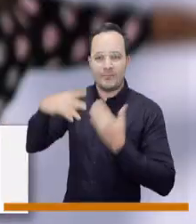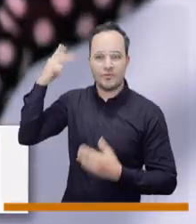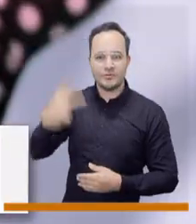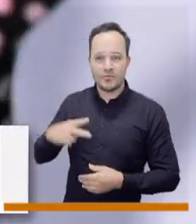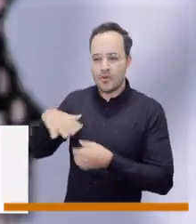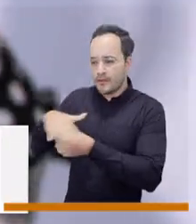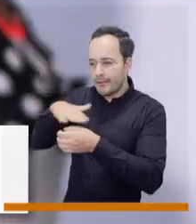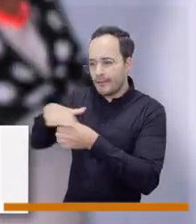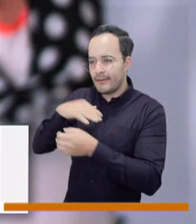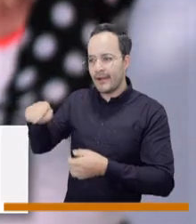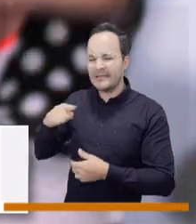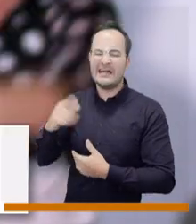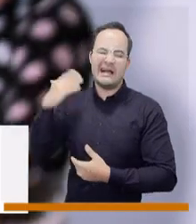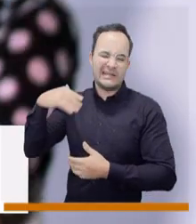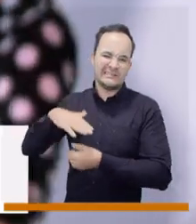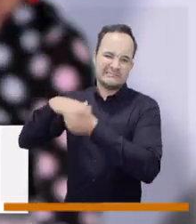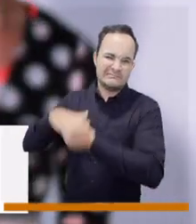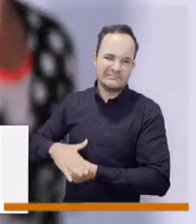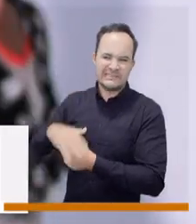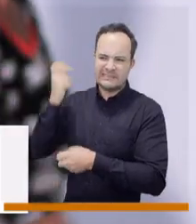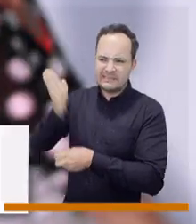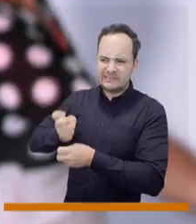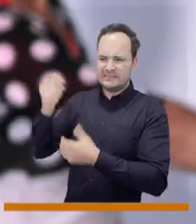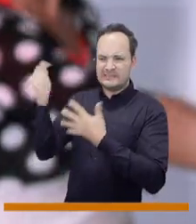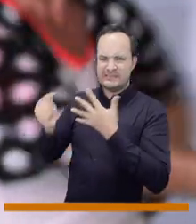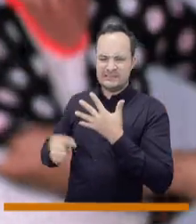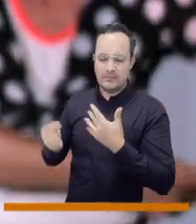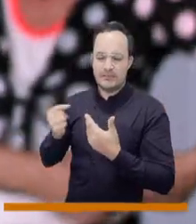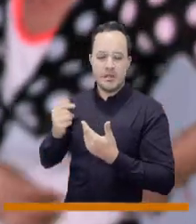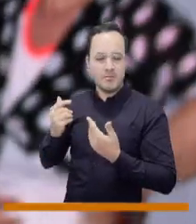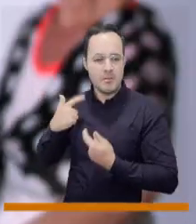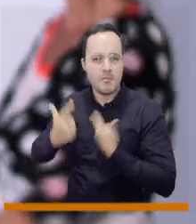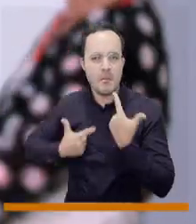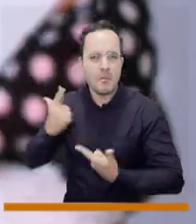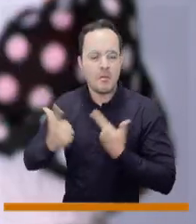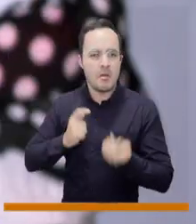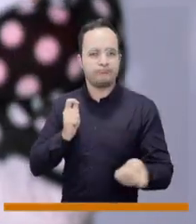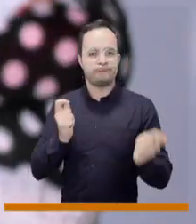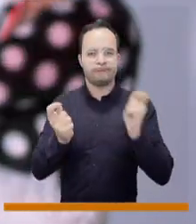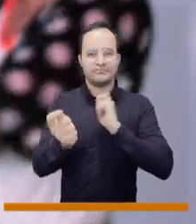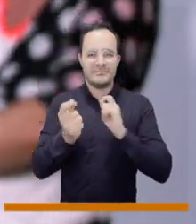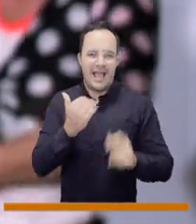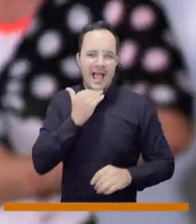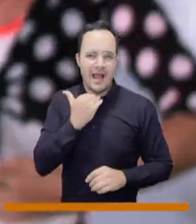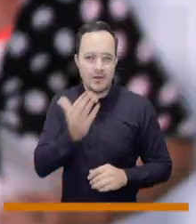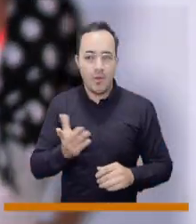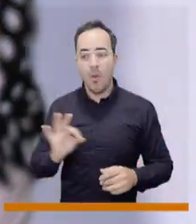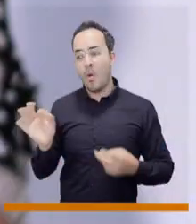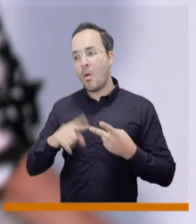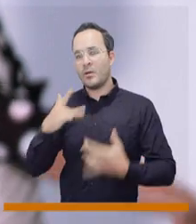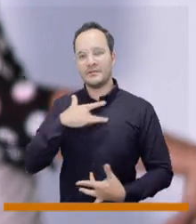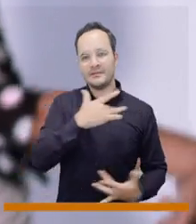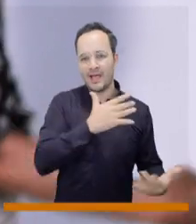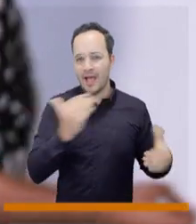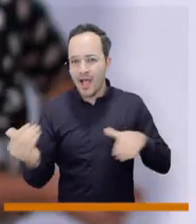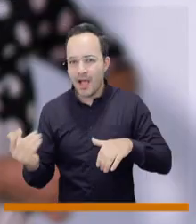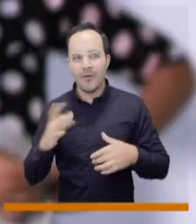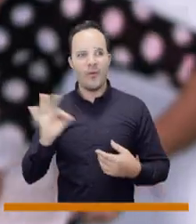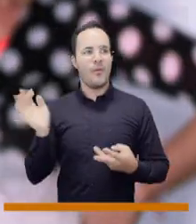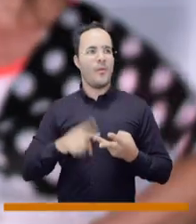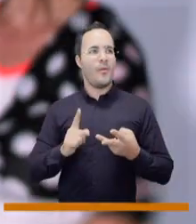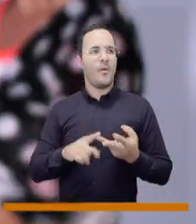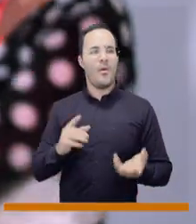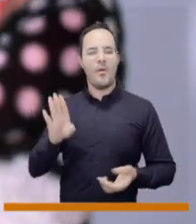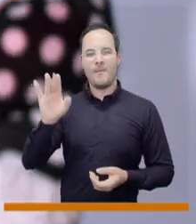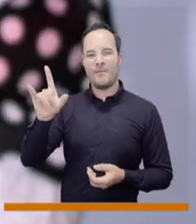que ha sido marginado, que ha sido maltratado. Y realmente como el tango, como muchas otras,